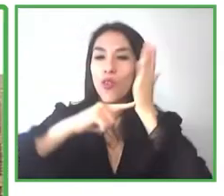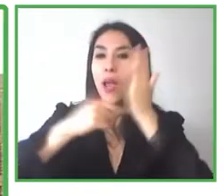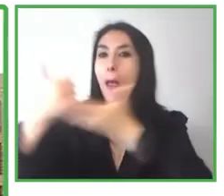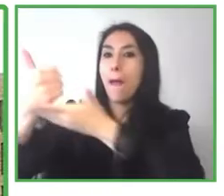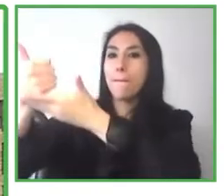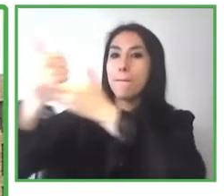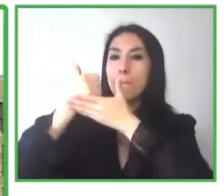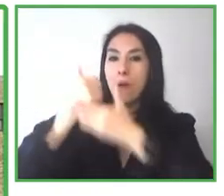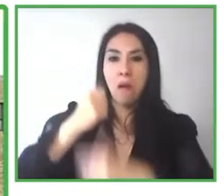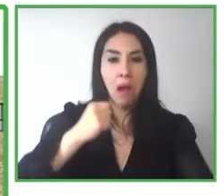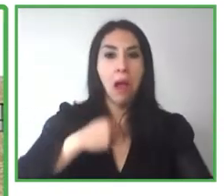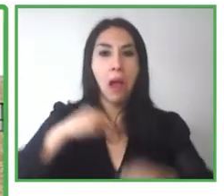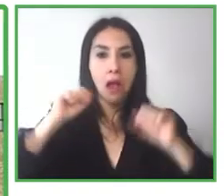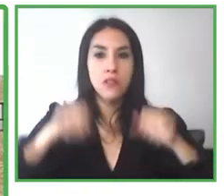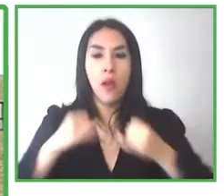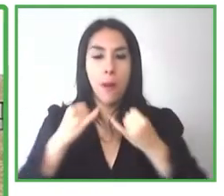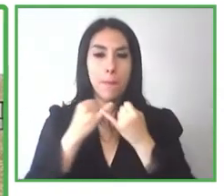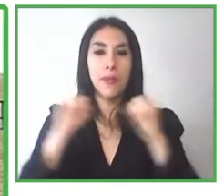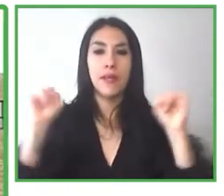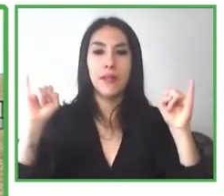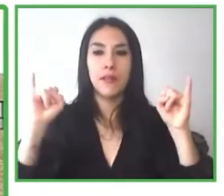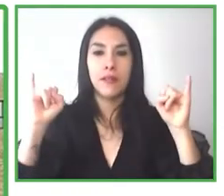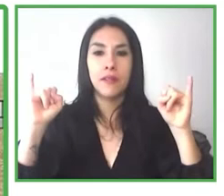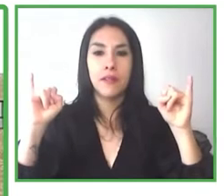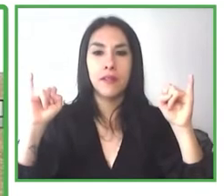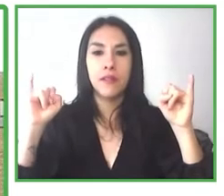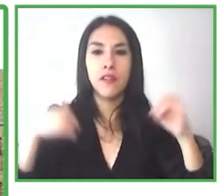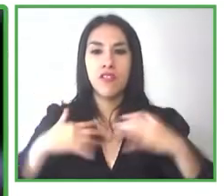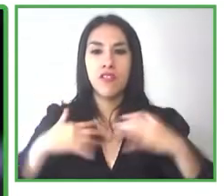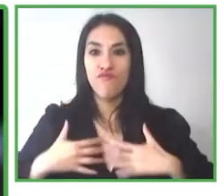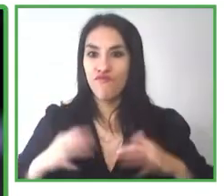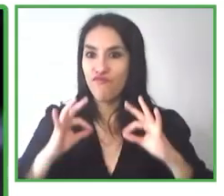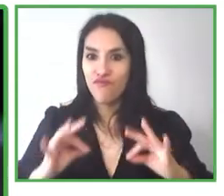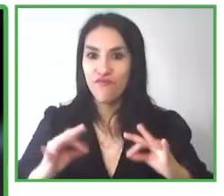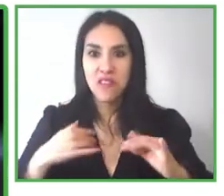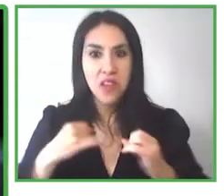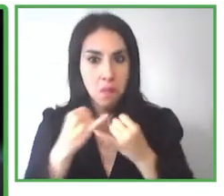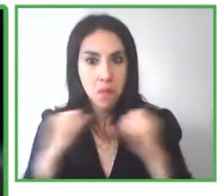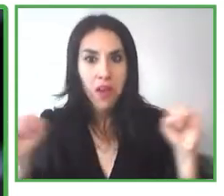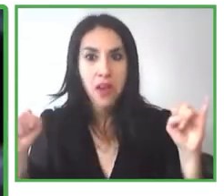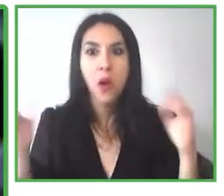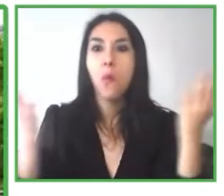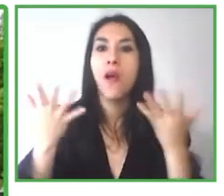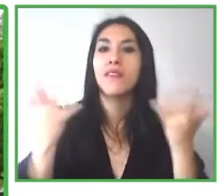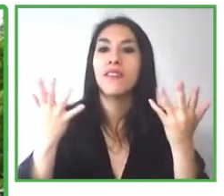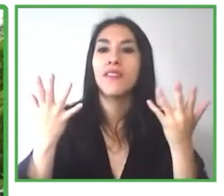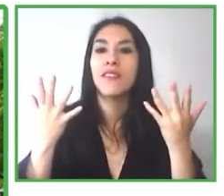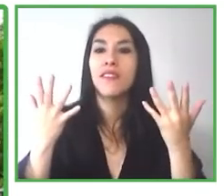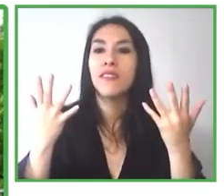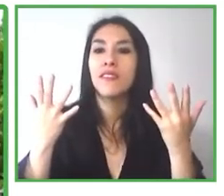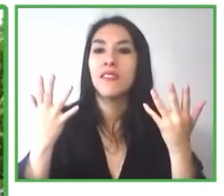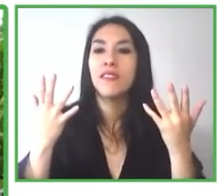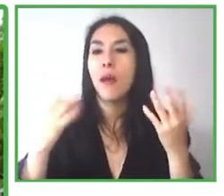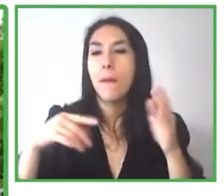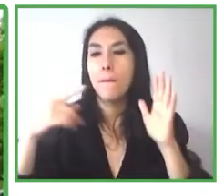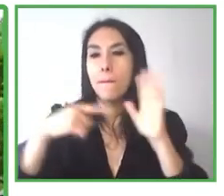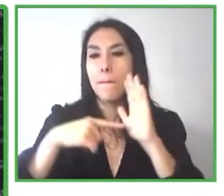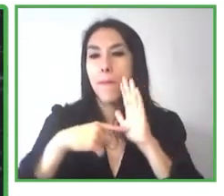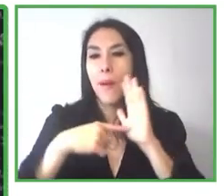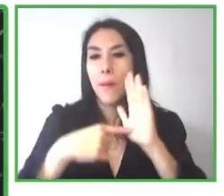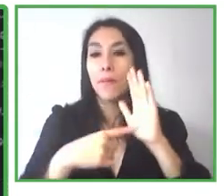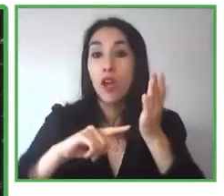intento ser lo más independiente que puedo y para ello uso baja tecnología con un bastón blanco y alta tecnología con un